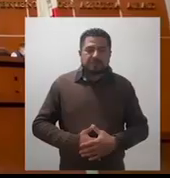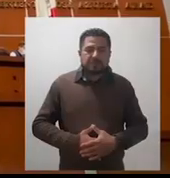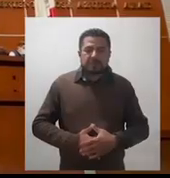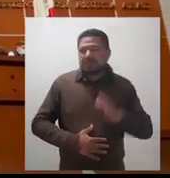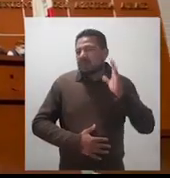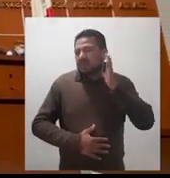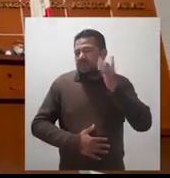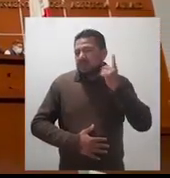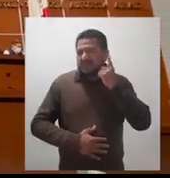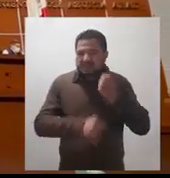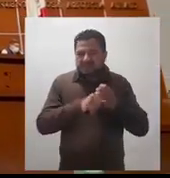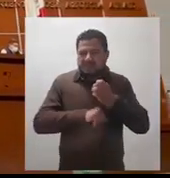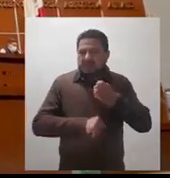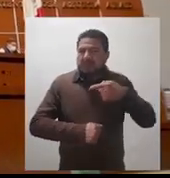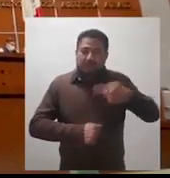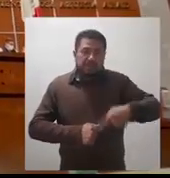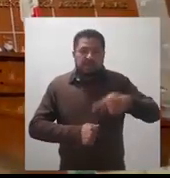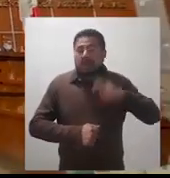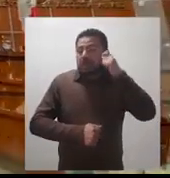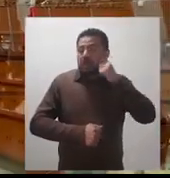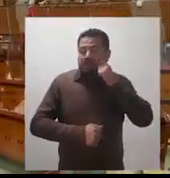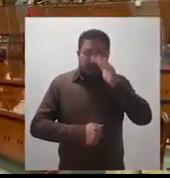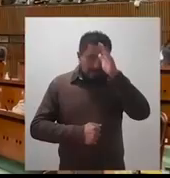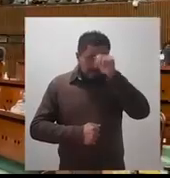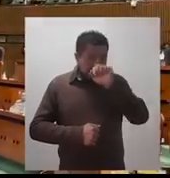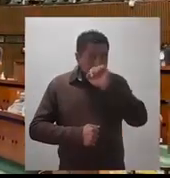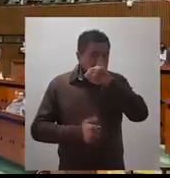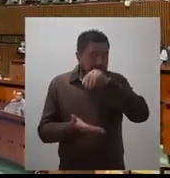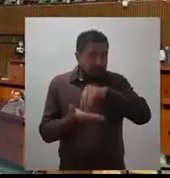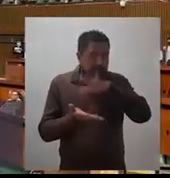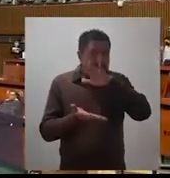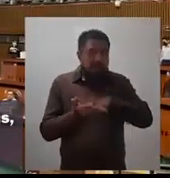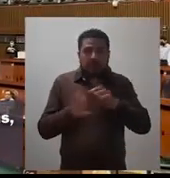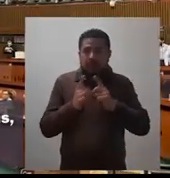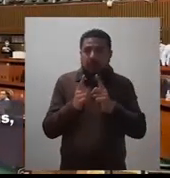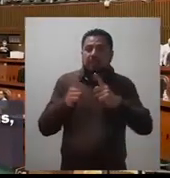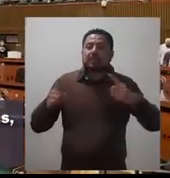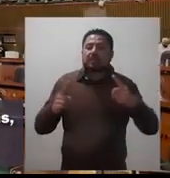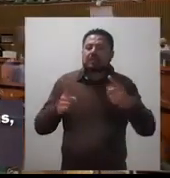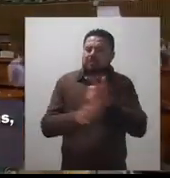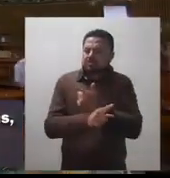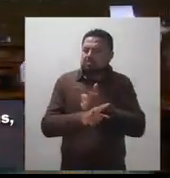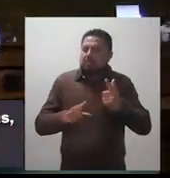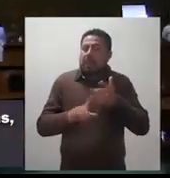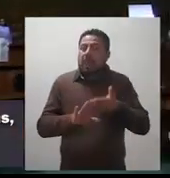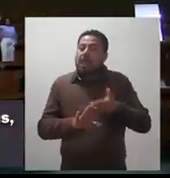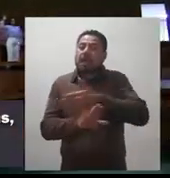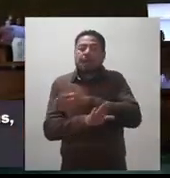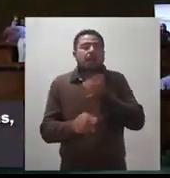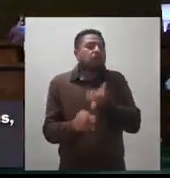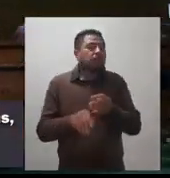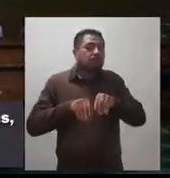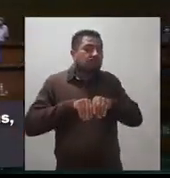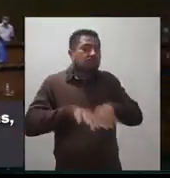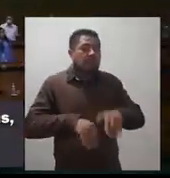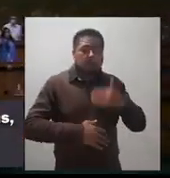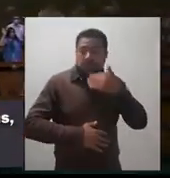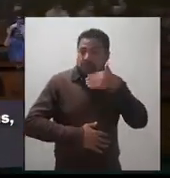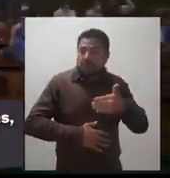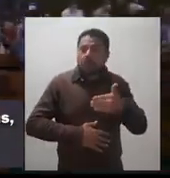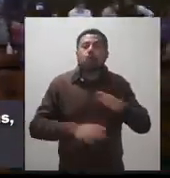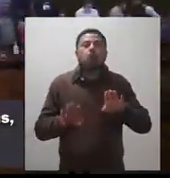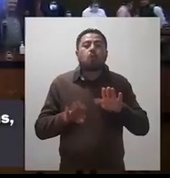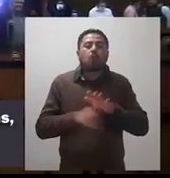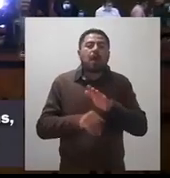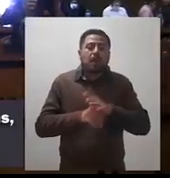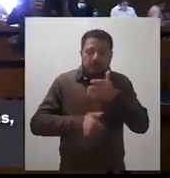El Pleno del Congreso del Estado de Guerrero aprobó el anexo al protocolo para desarrollar de manera libre, previa, informada y